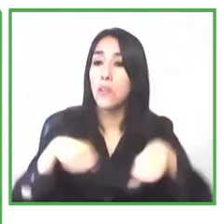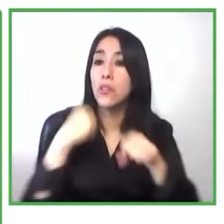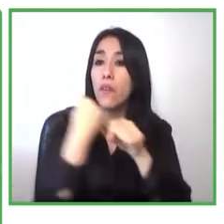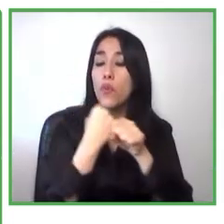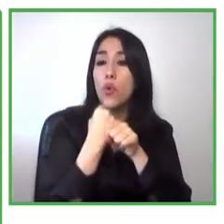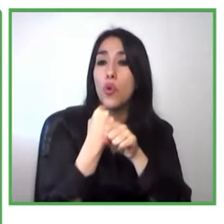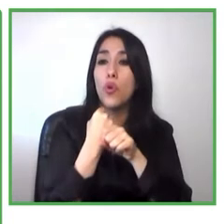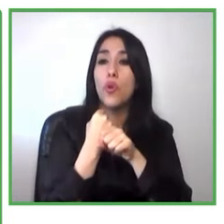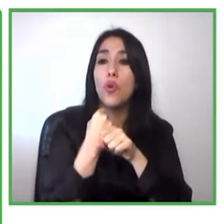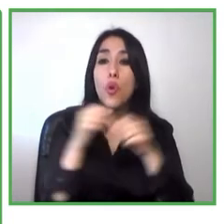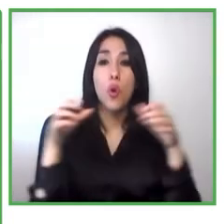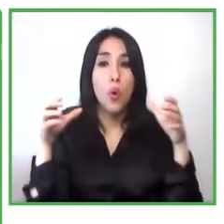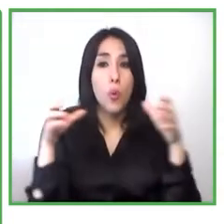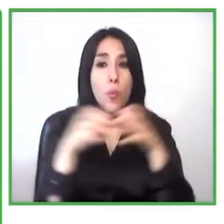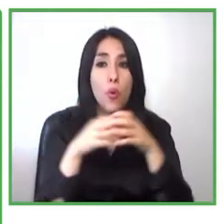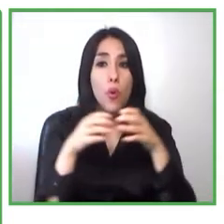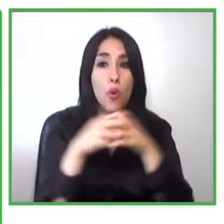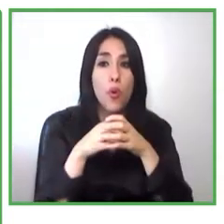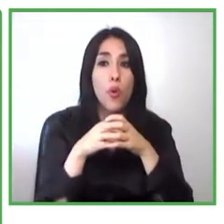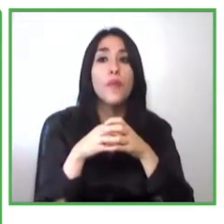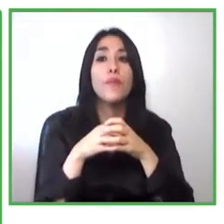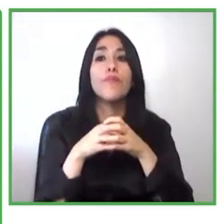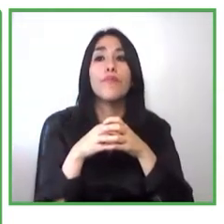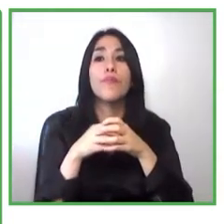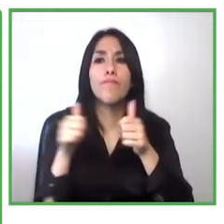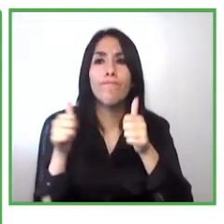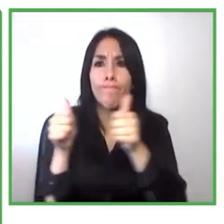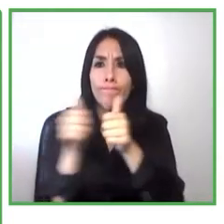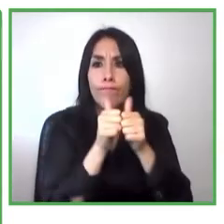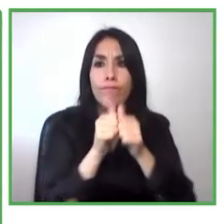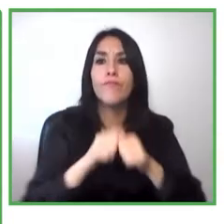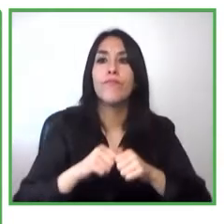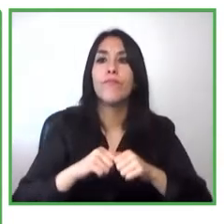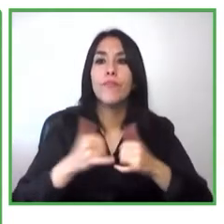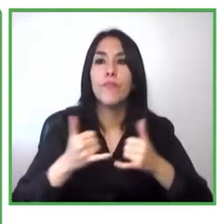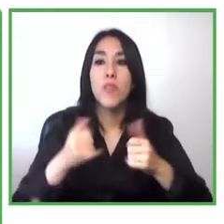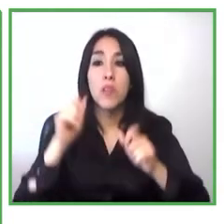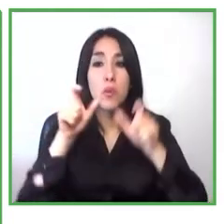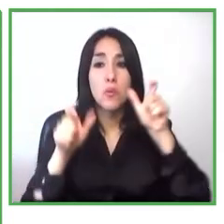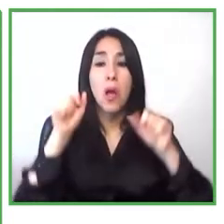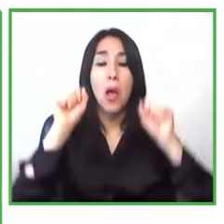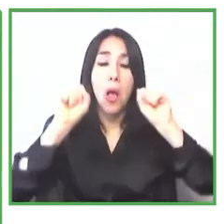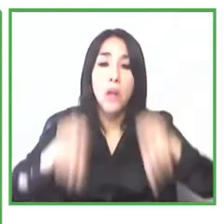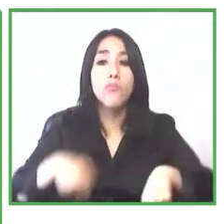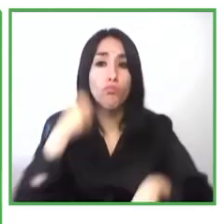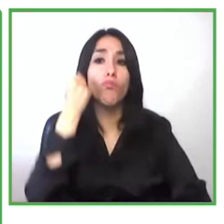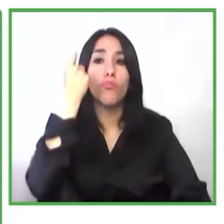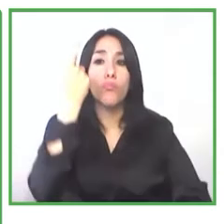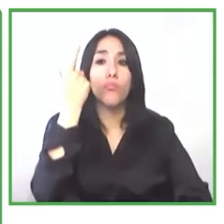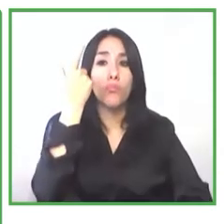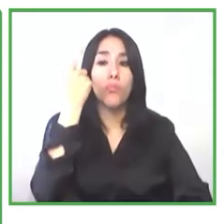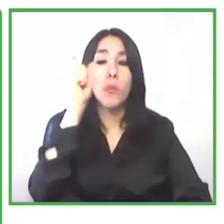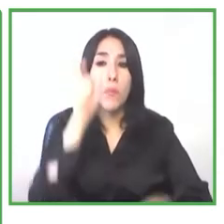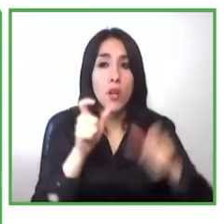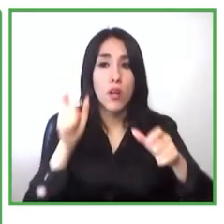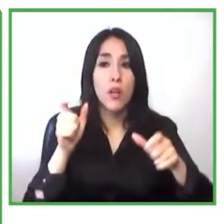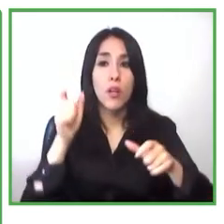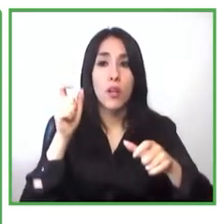discapacidad no no puede ser algo que continúe